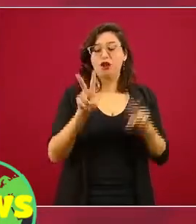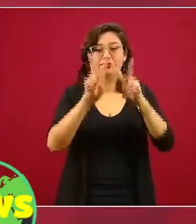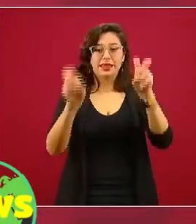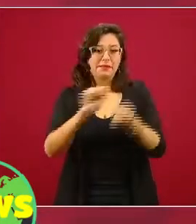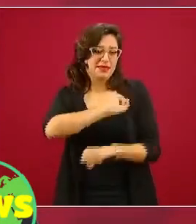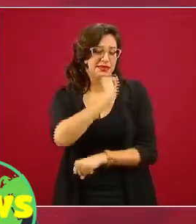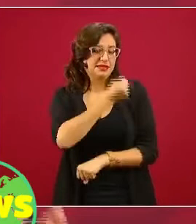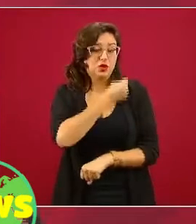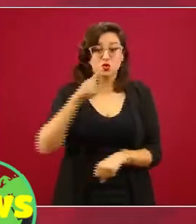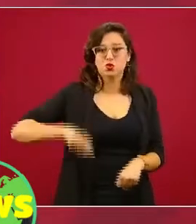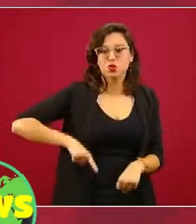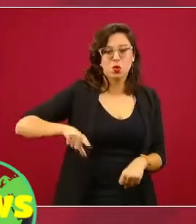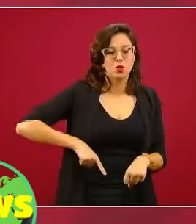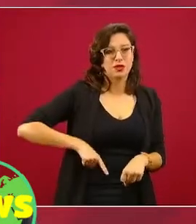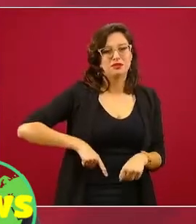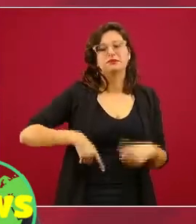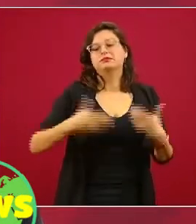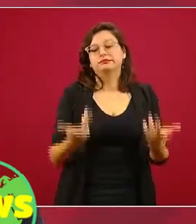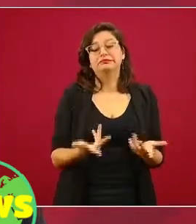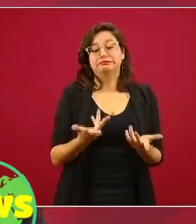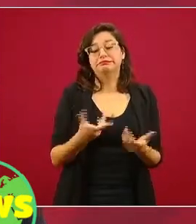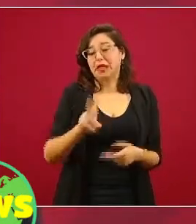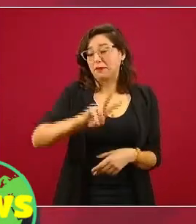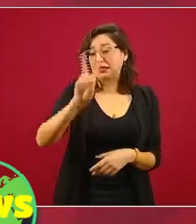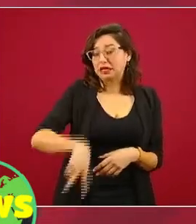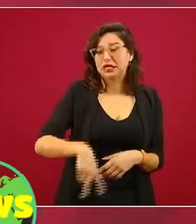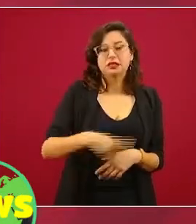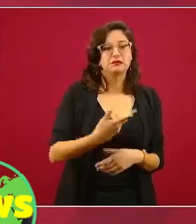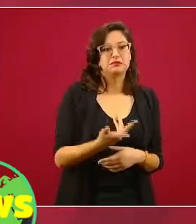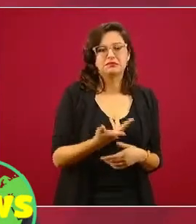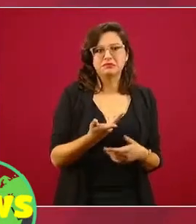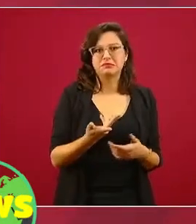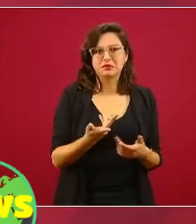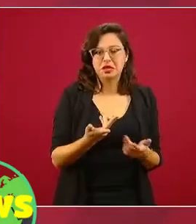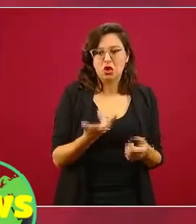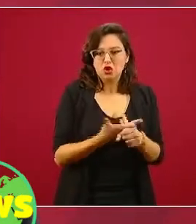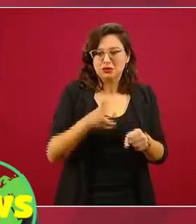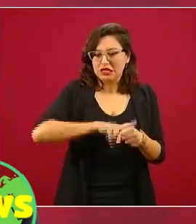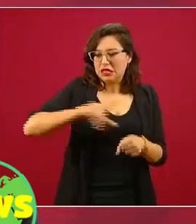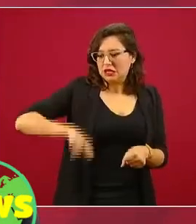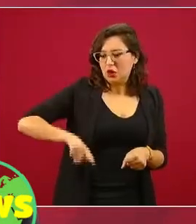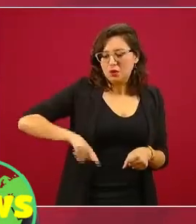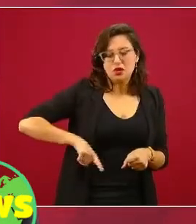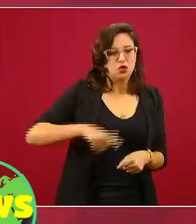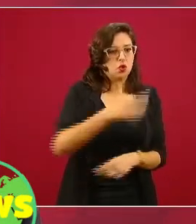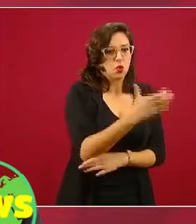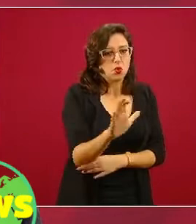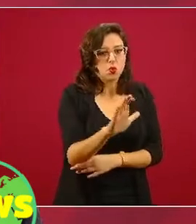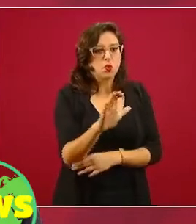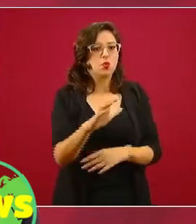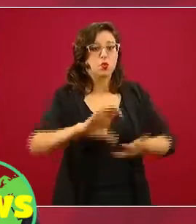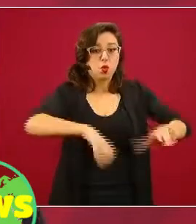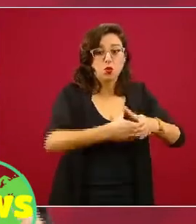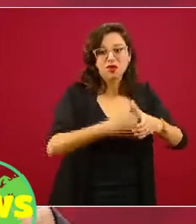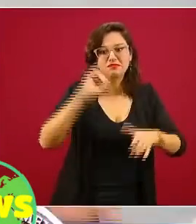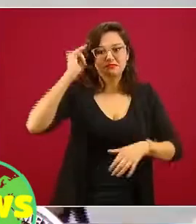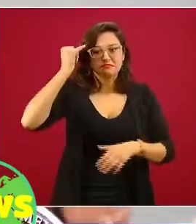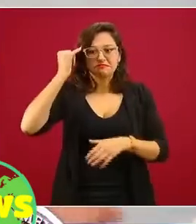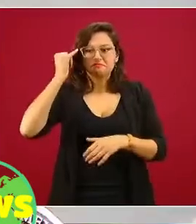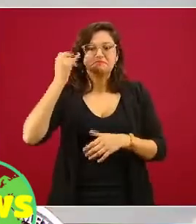Nacional de Salud. Y destacadamente en las zonas rurales, que incluyen muchas de las comunidades indígenas, se